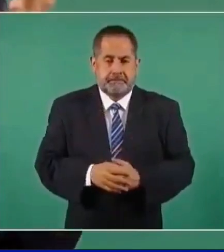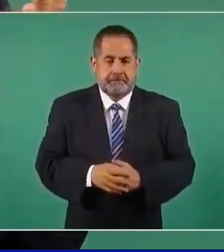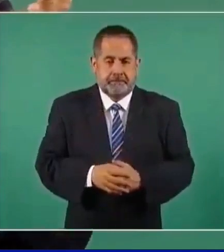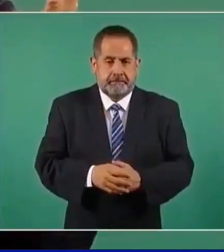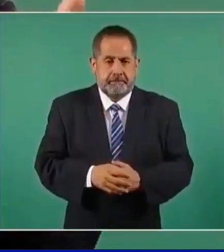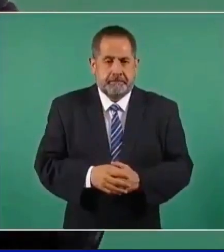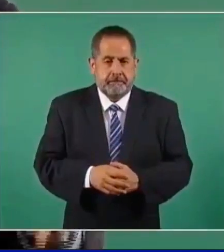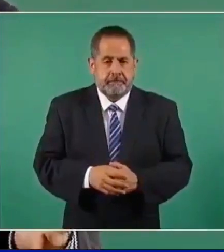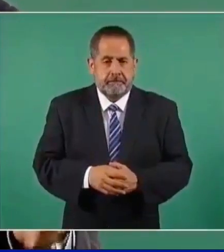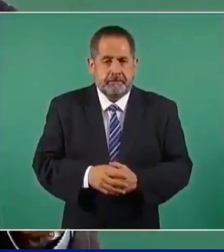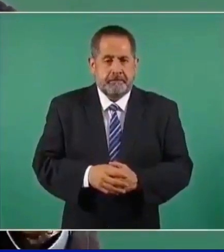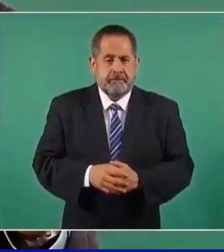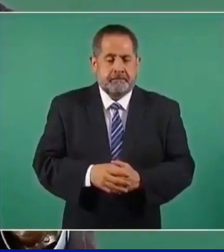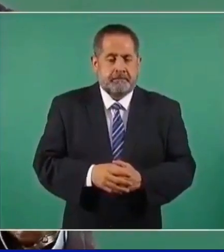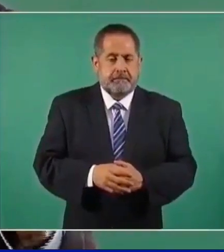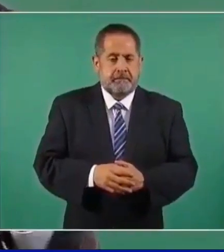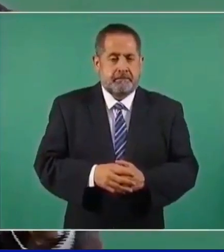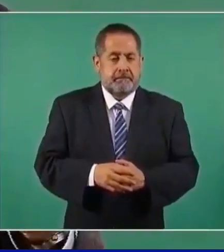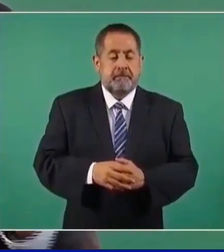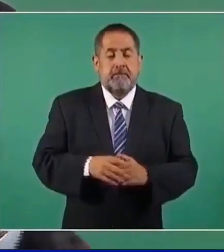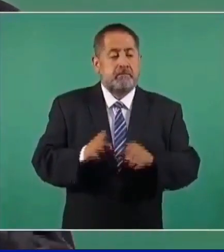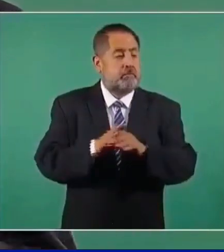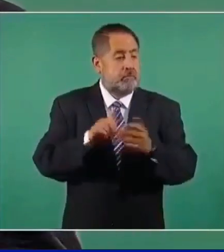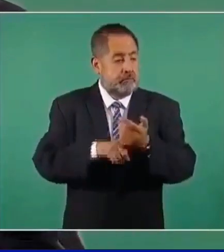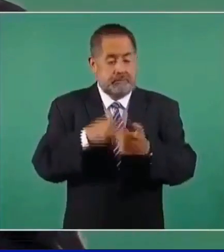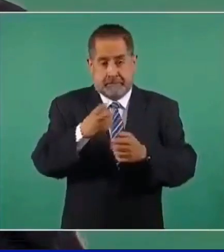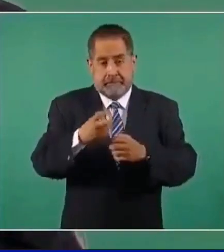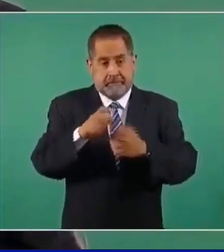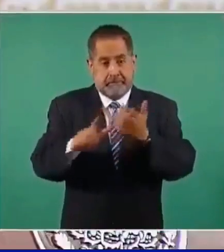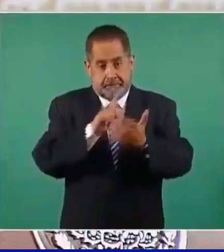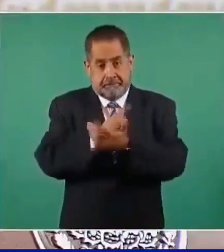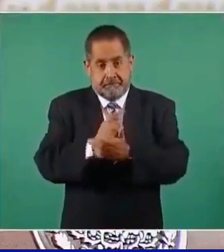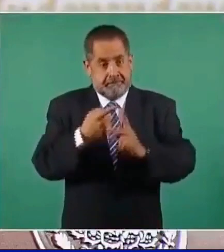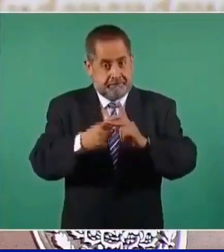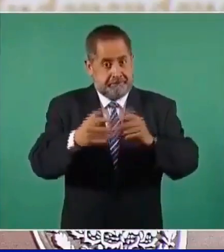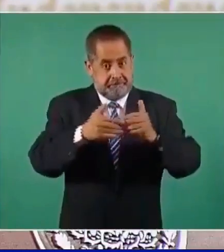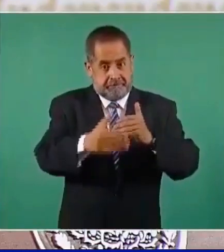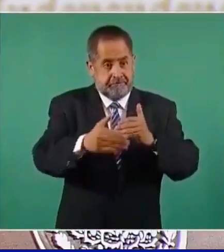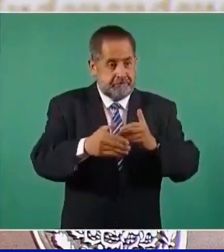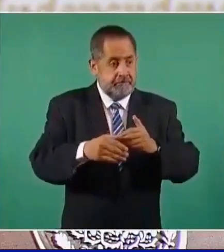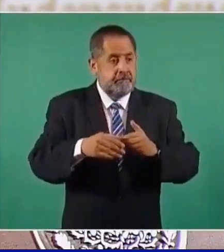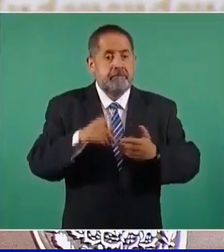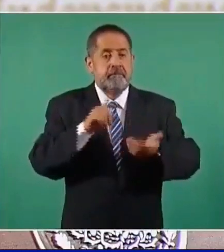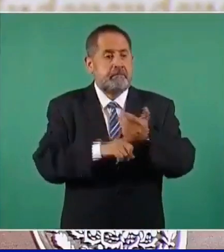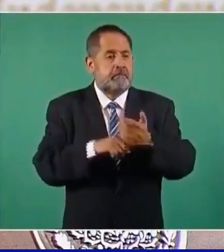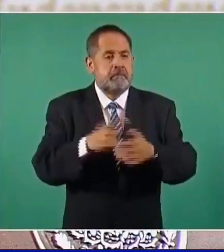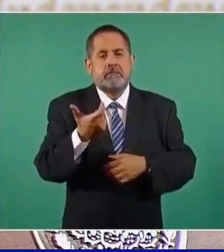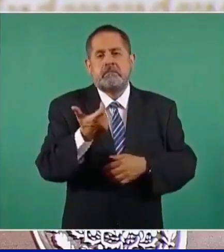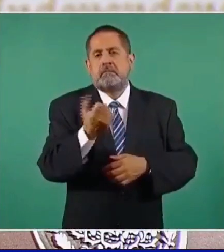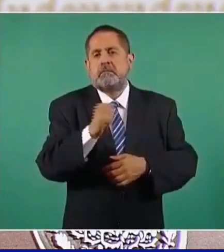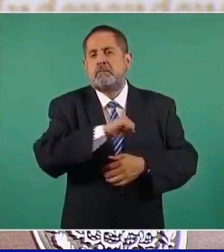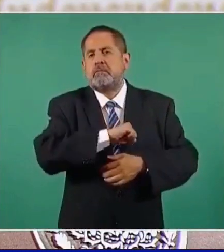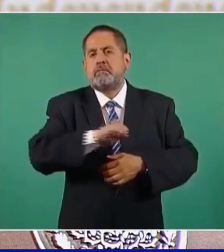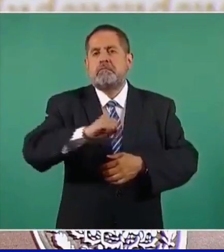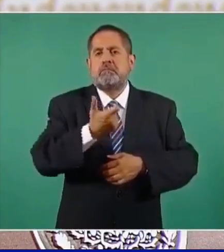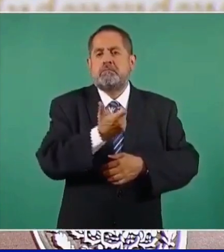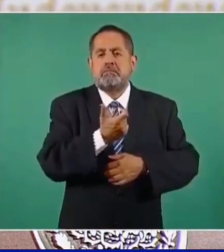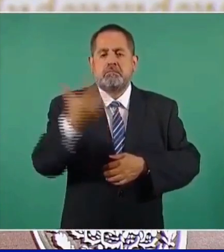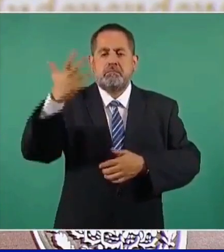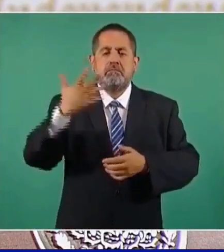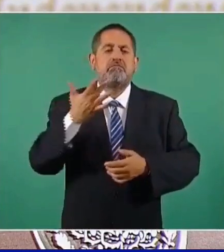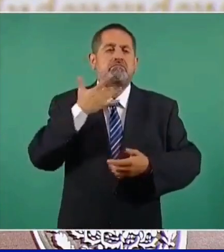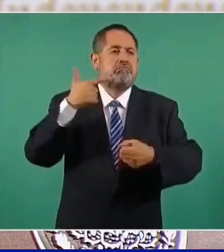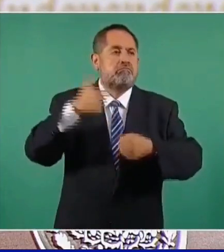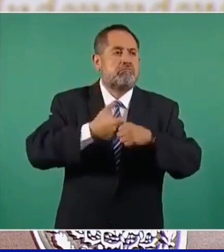Porque a partir de esa reforma aumentaron los precios de las